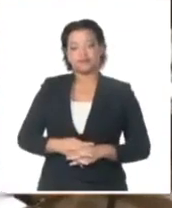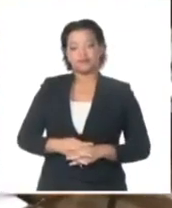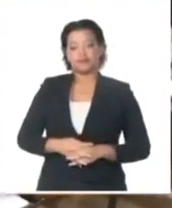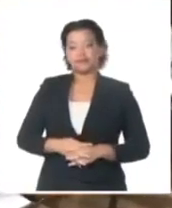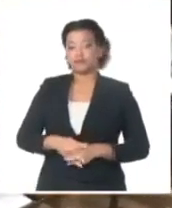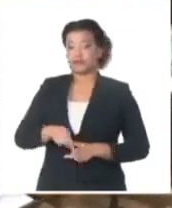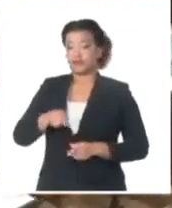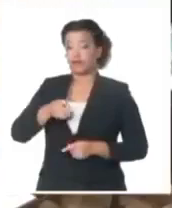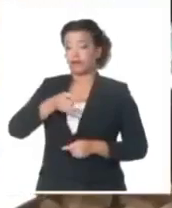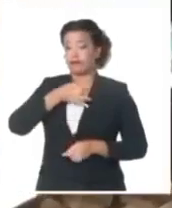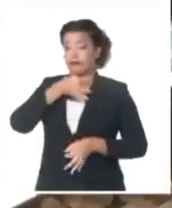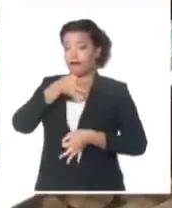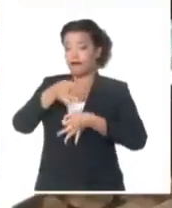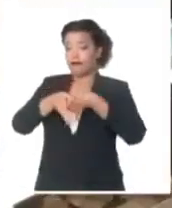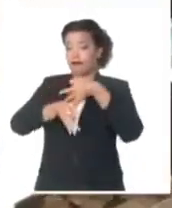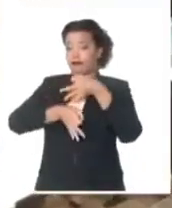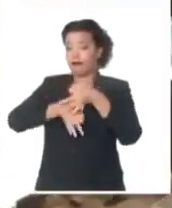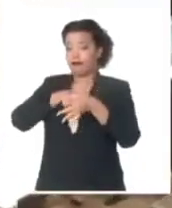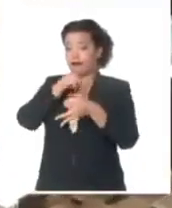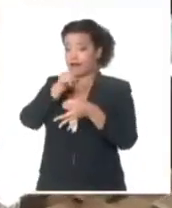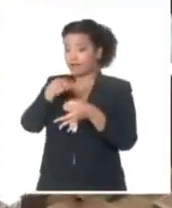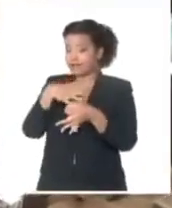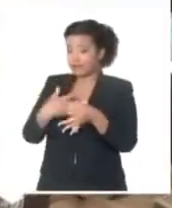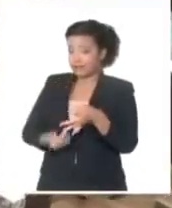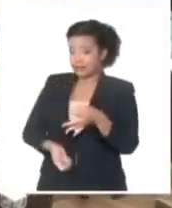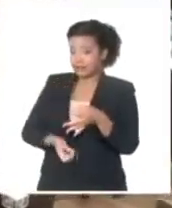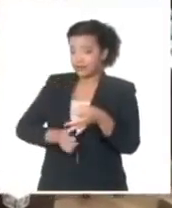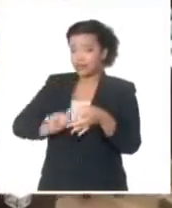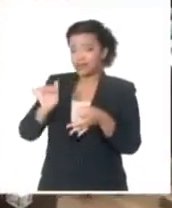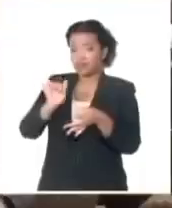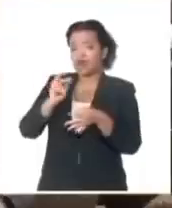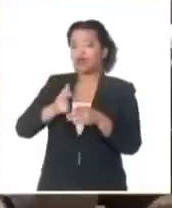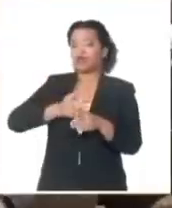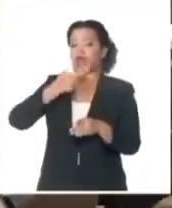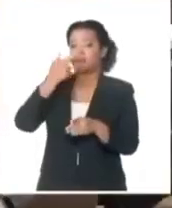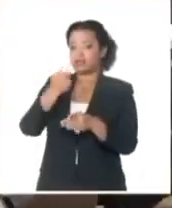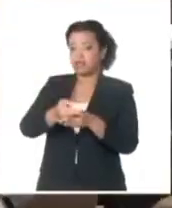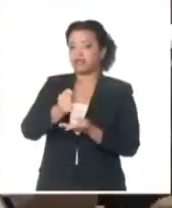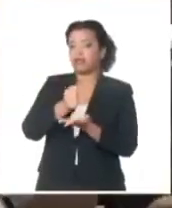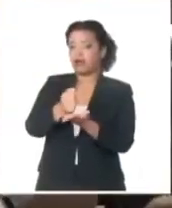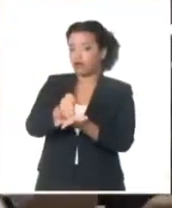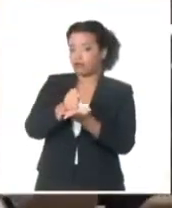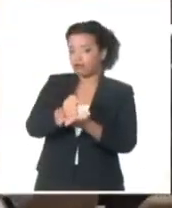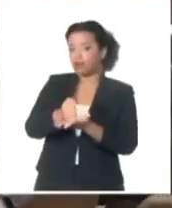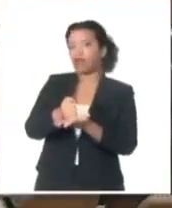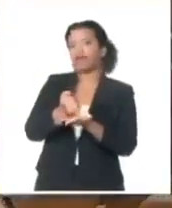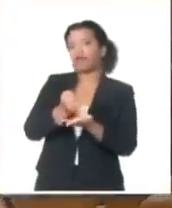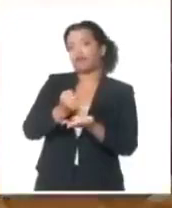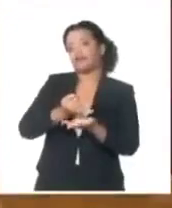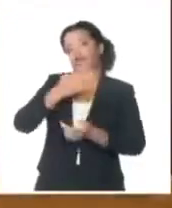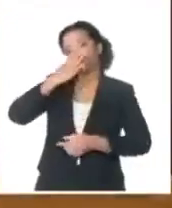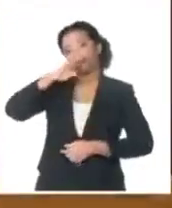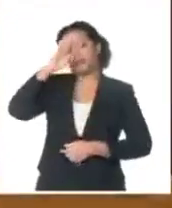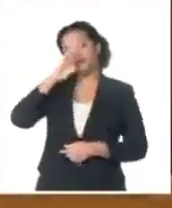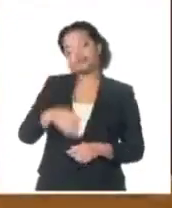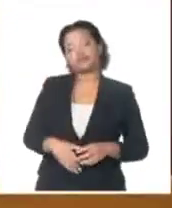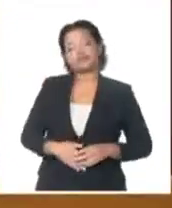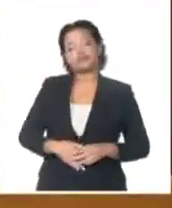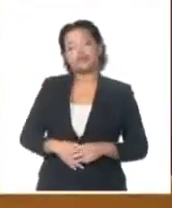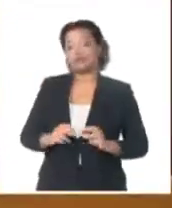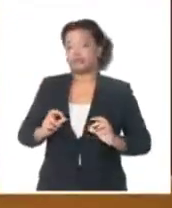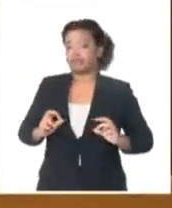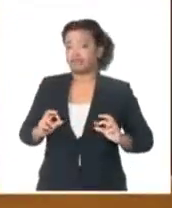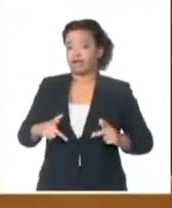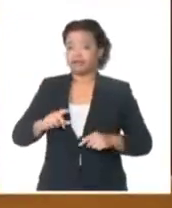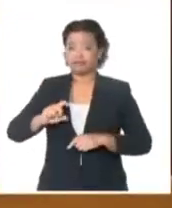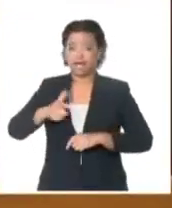mandatario, constituye el máximo órgano ejecutivo y administrativo del país. Bueno, ratificamos como